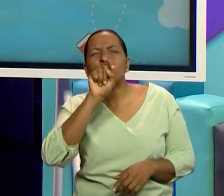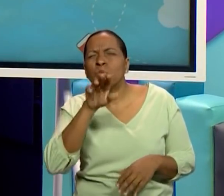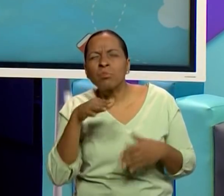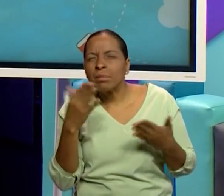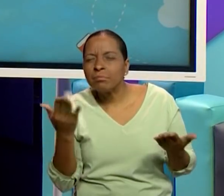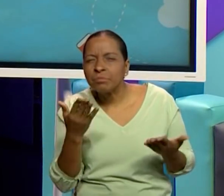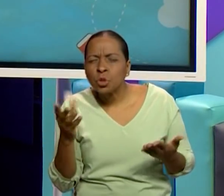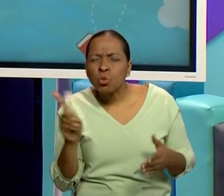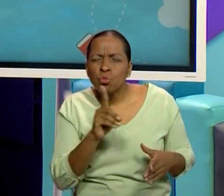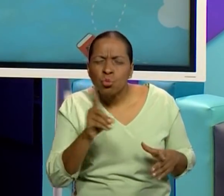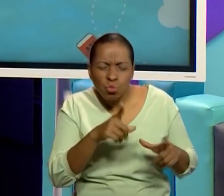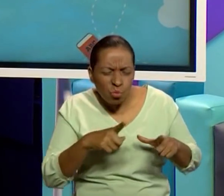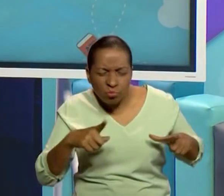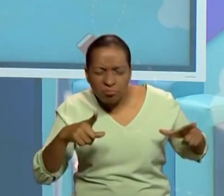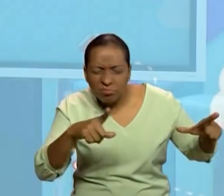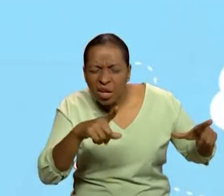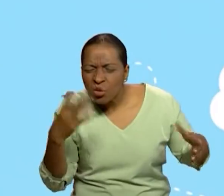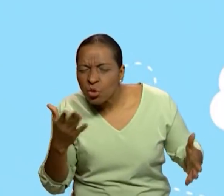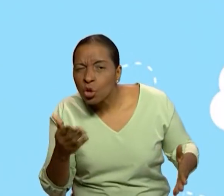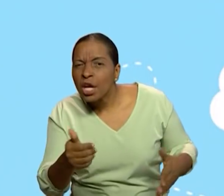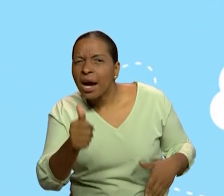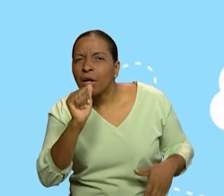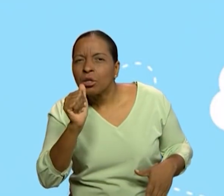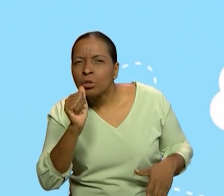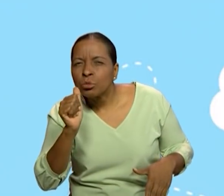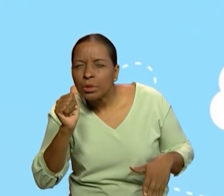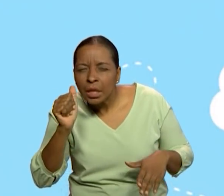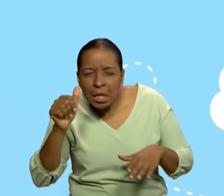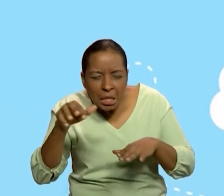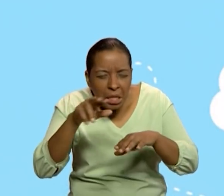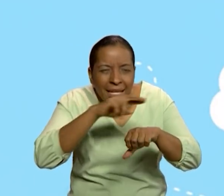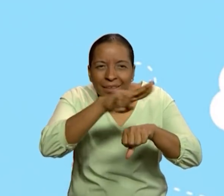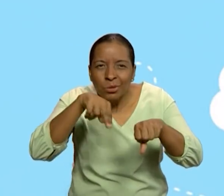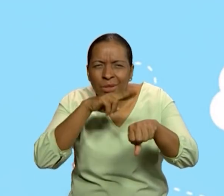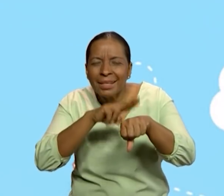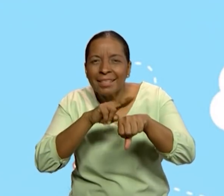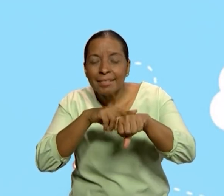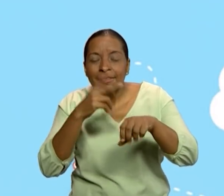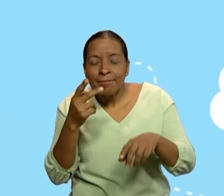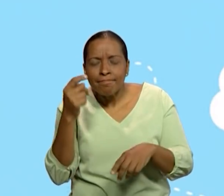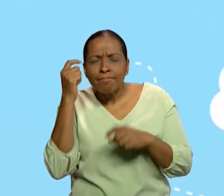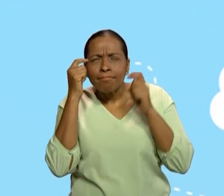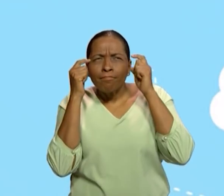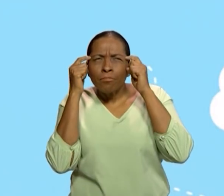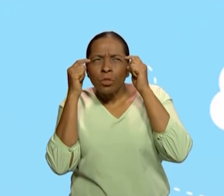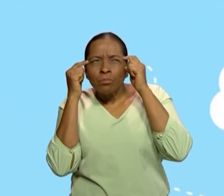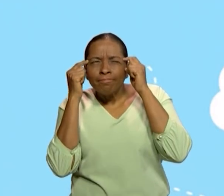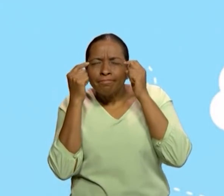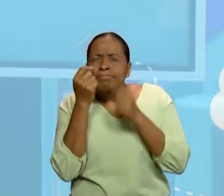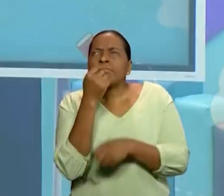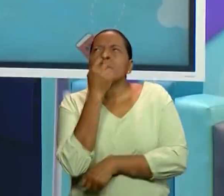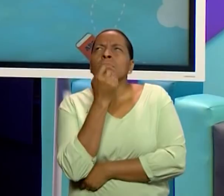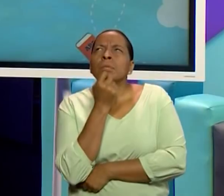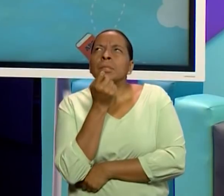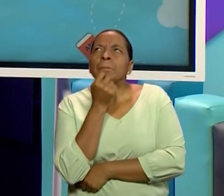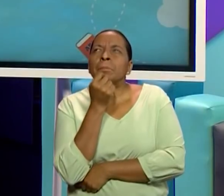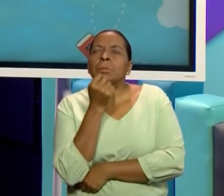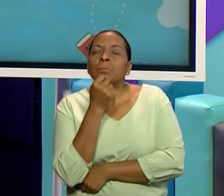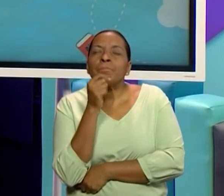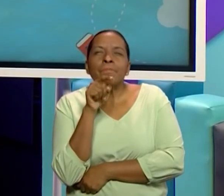¿Dónde encontramos agua en la naturaleza? Tiempo para pensar, mis queridos estudiantes.